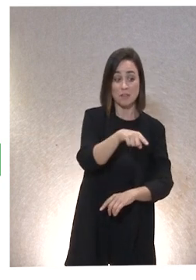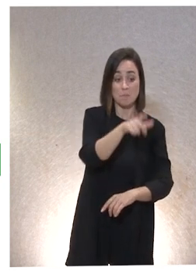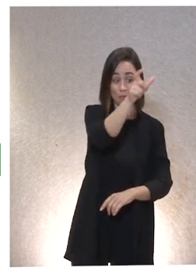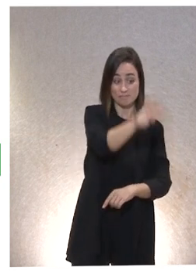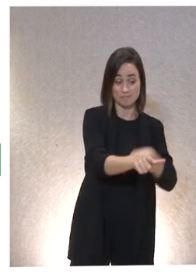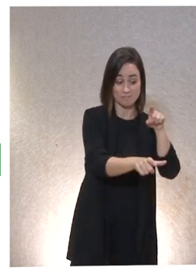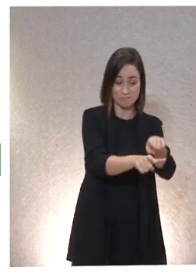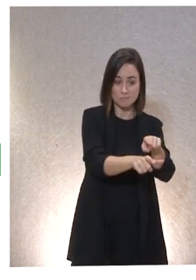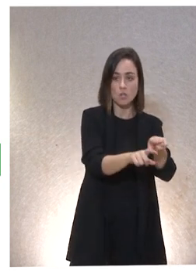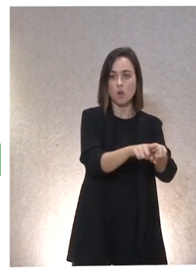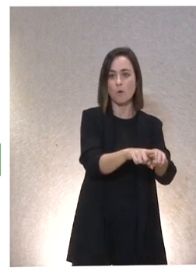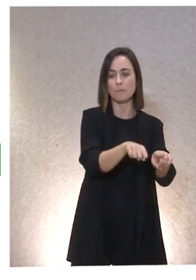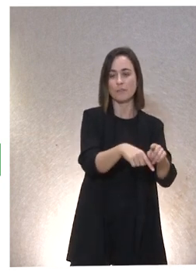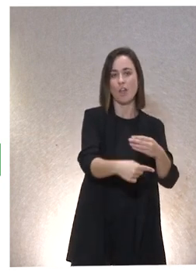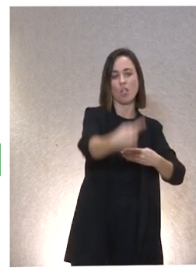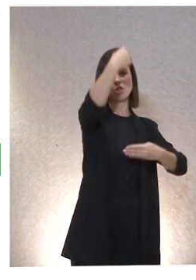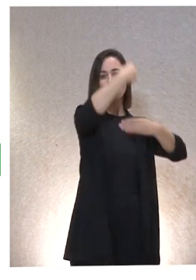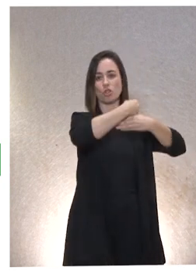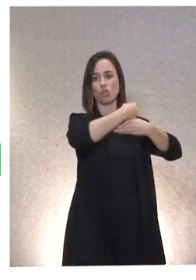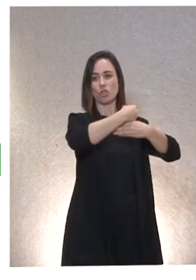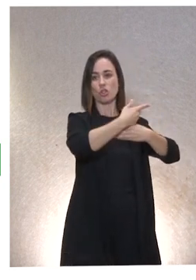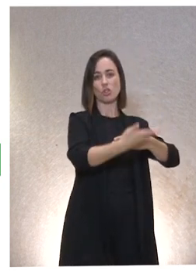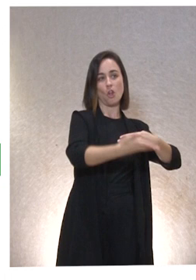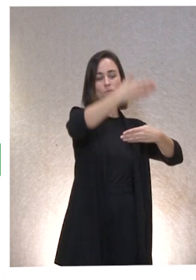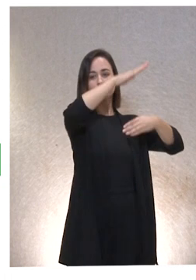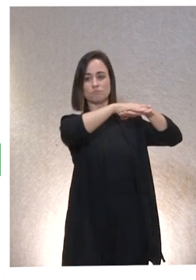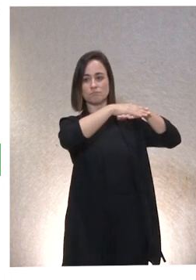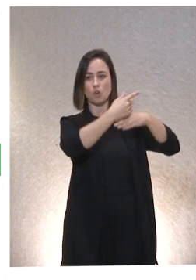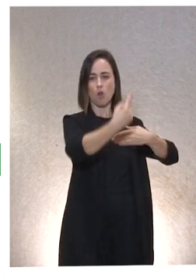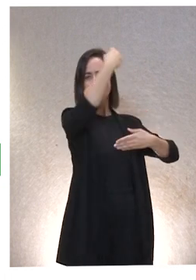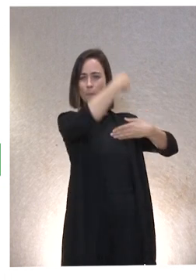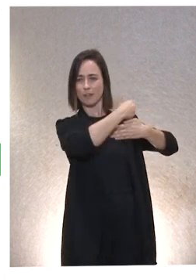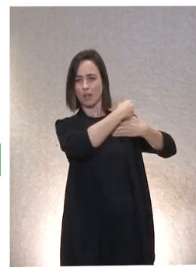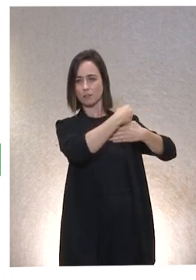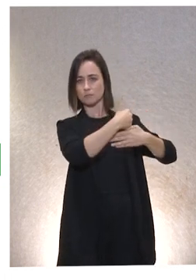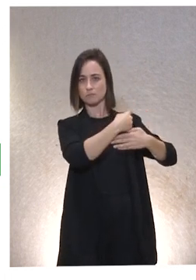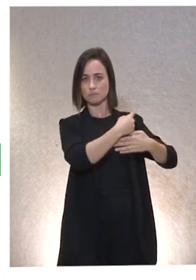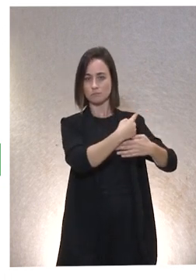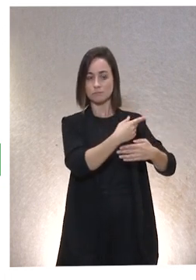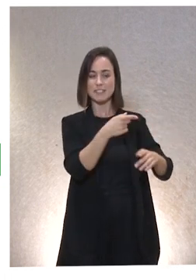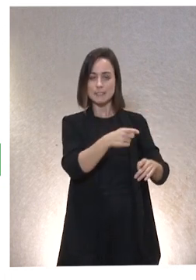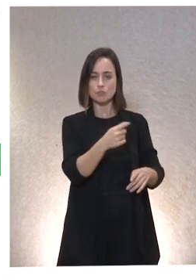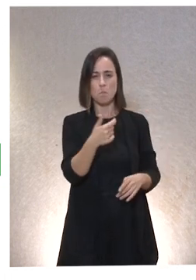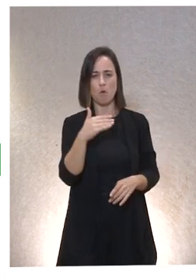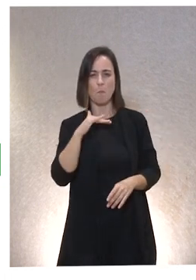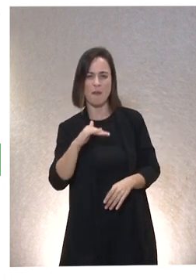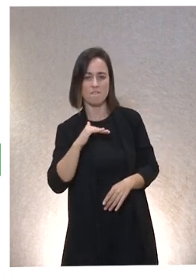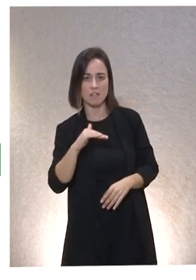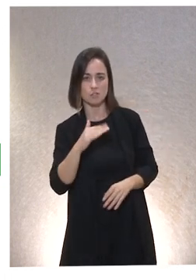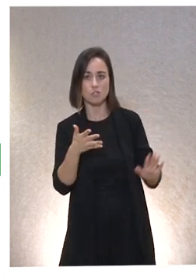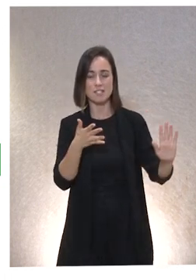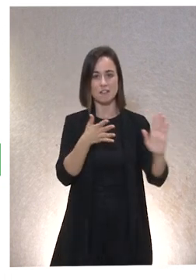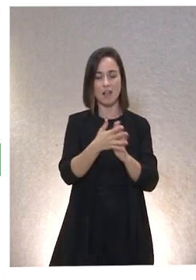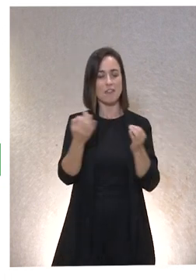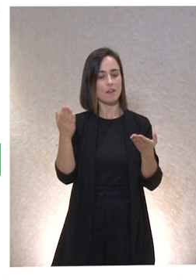tendría una relación de dominio contigo. Y eso es lo perverso. Lo perverso es eso. Hay una exigencia de diferenciar con